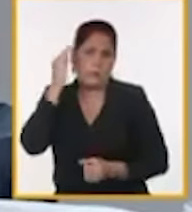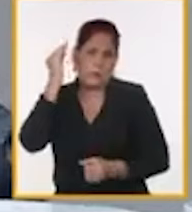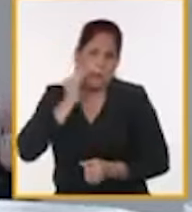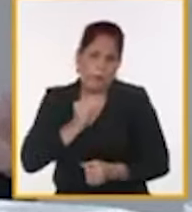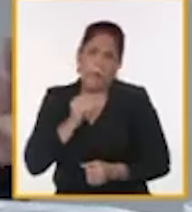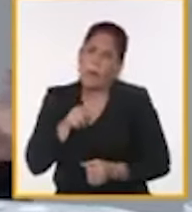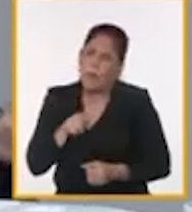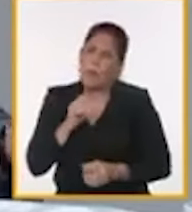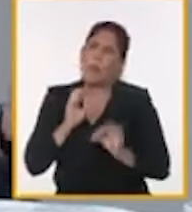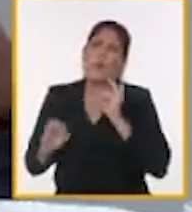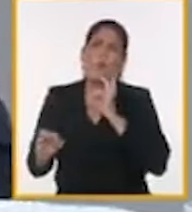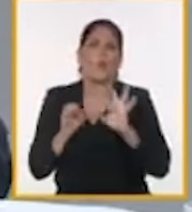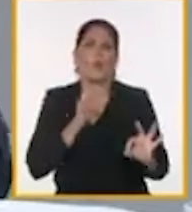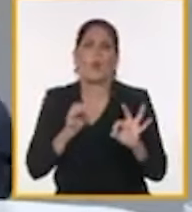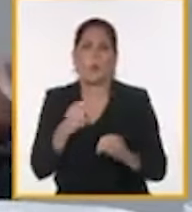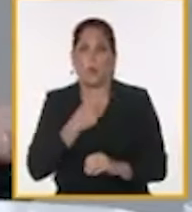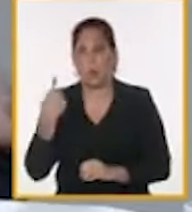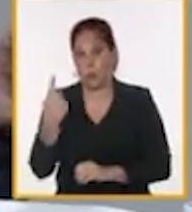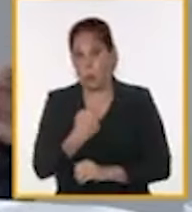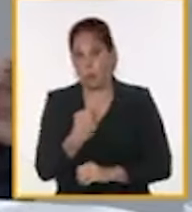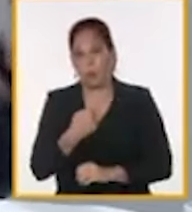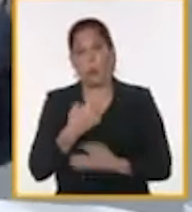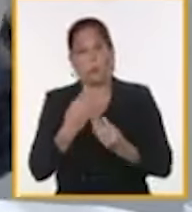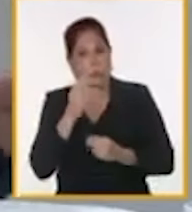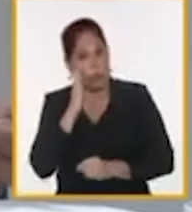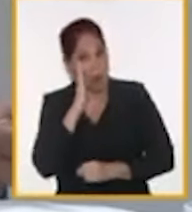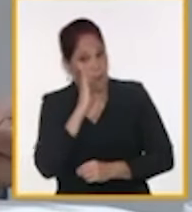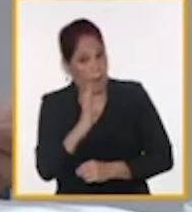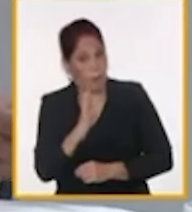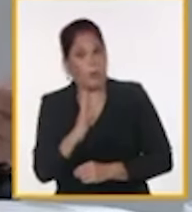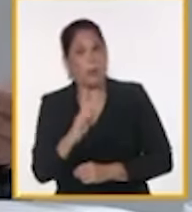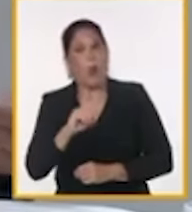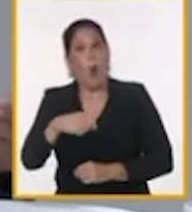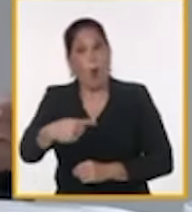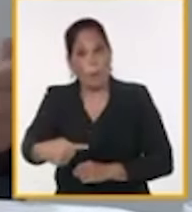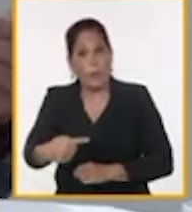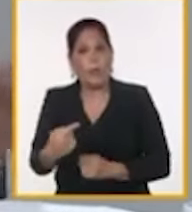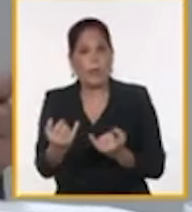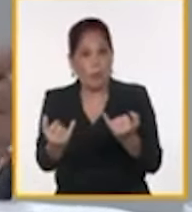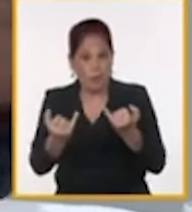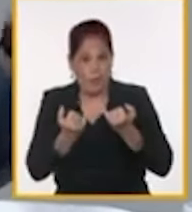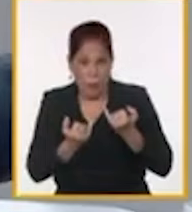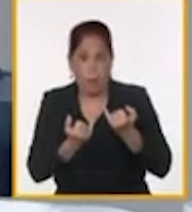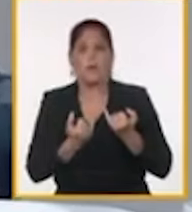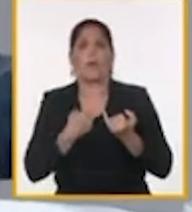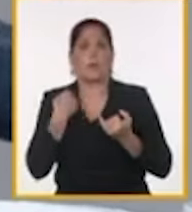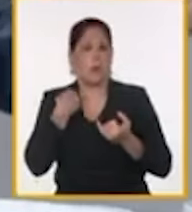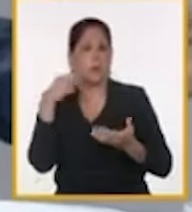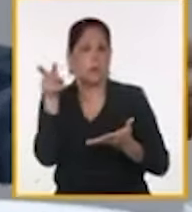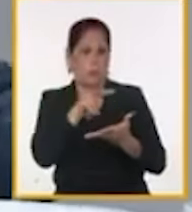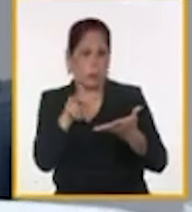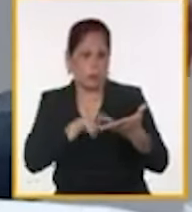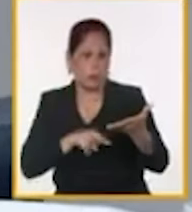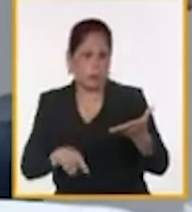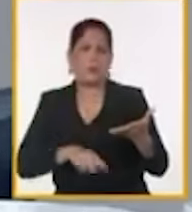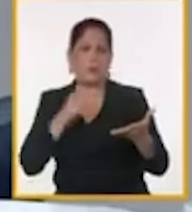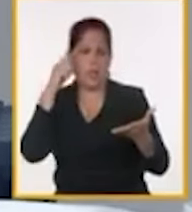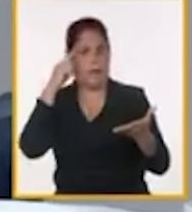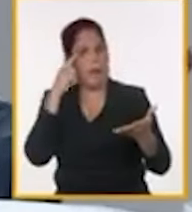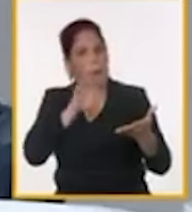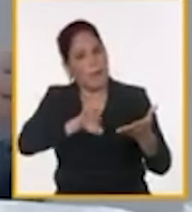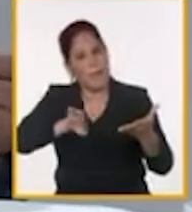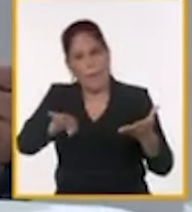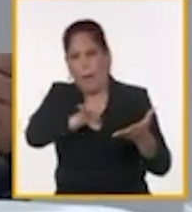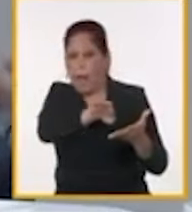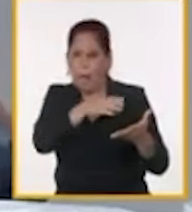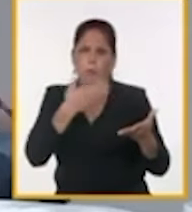que tener en cuenta y que nosotros, con mucho respeto, revisamos todas las opiniones que recibimos a través de nuestras páginas, a través de las publicaciones que se han hecho en